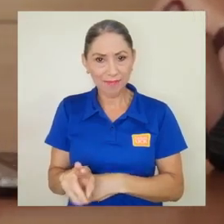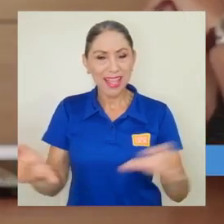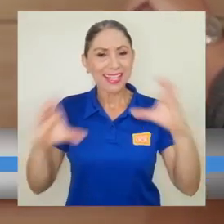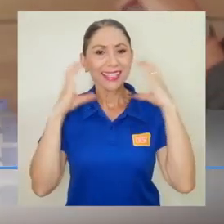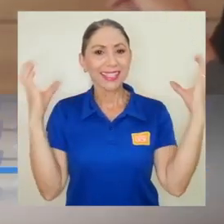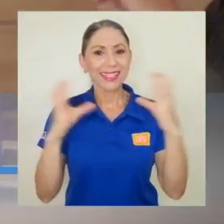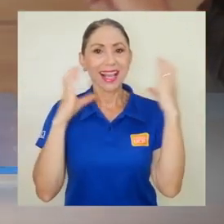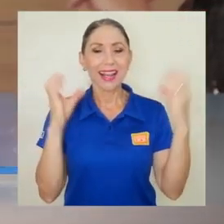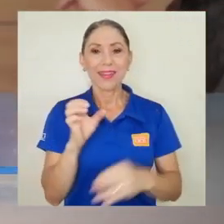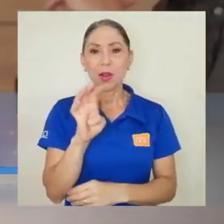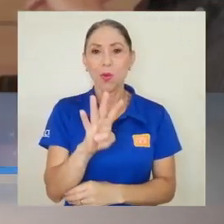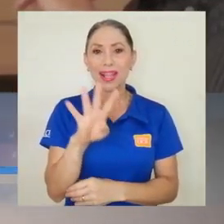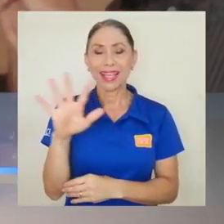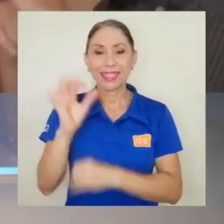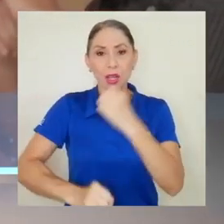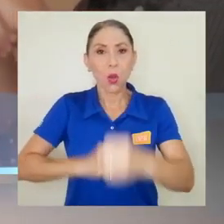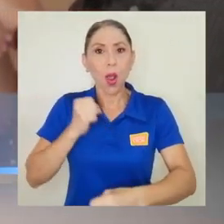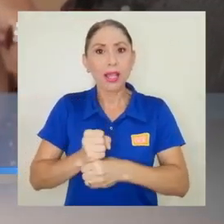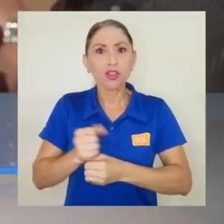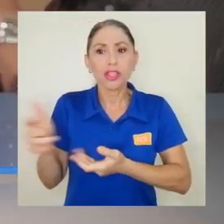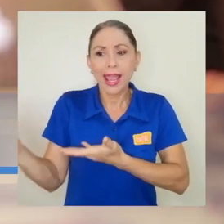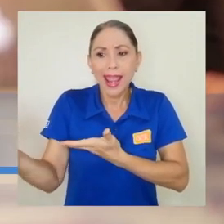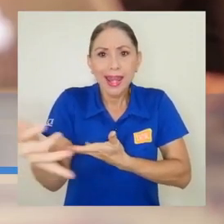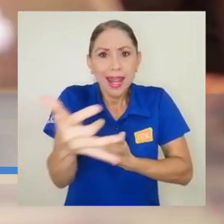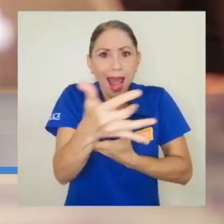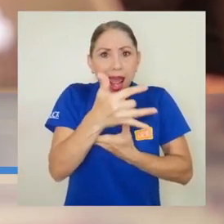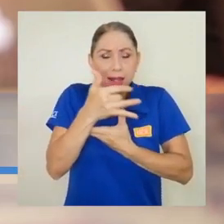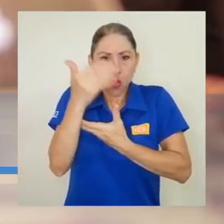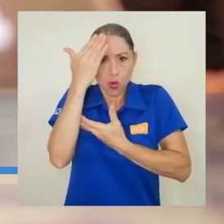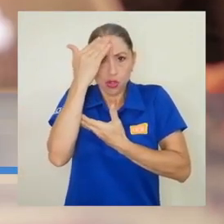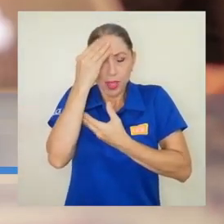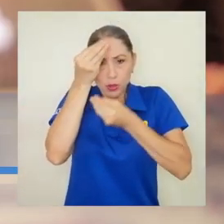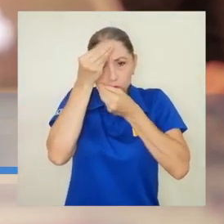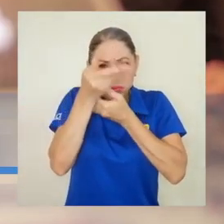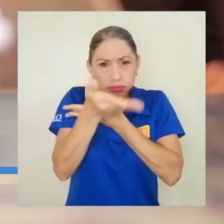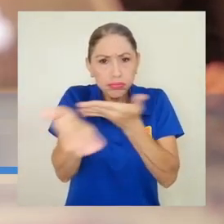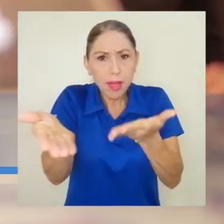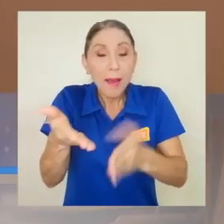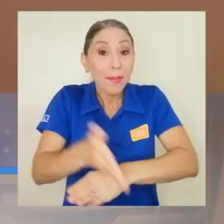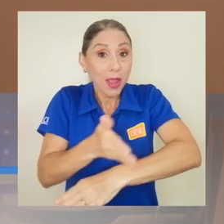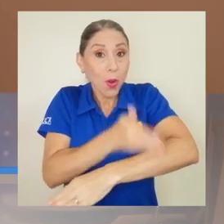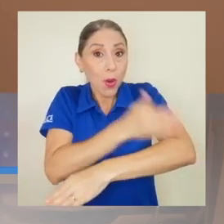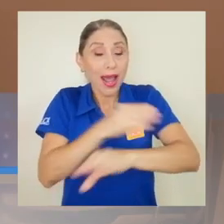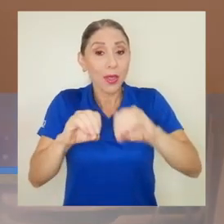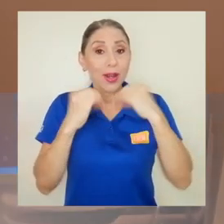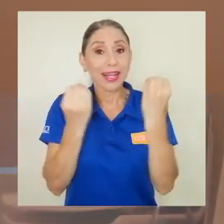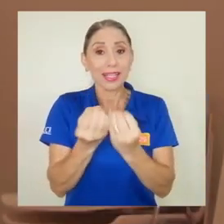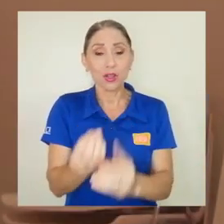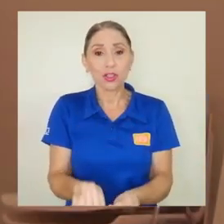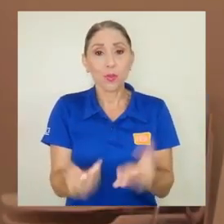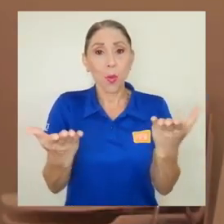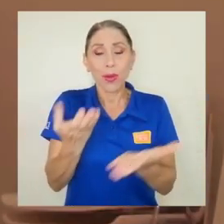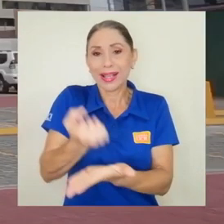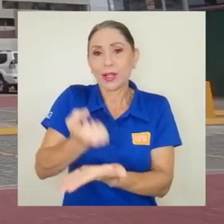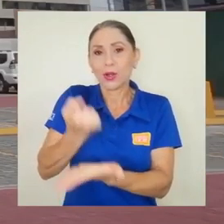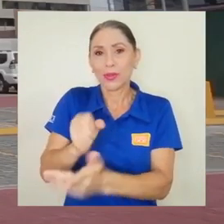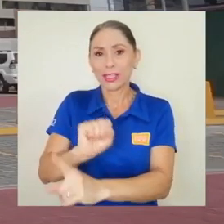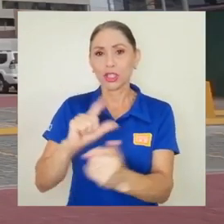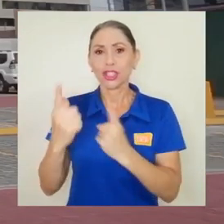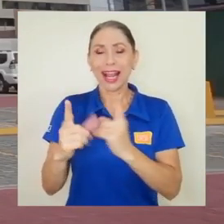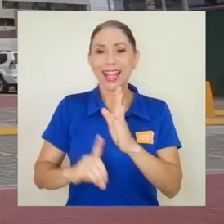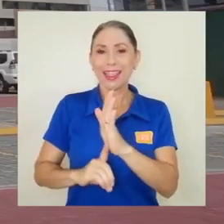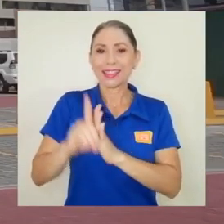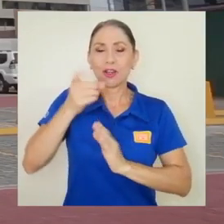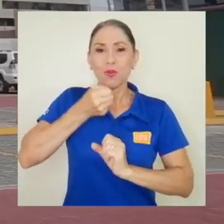conmemora 45 años de generar y transferir conocimiento para la mejora de organizaciones públicas, la economía social y el desarrollo